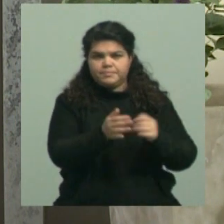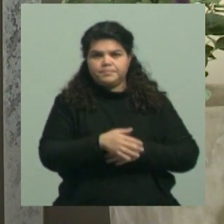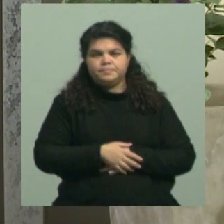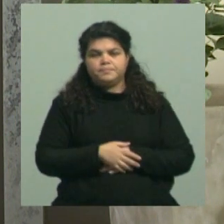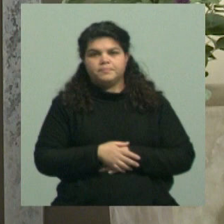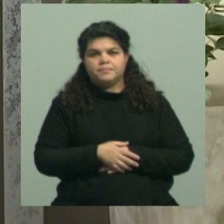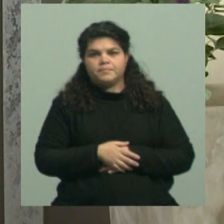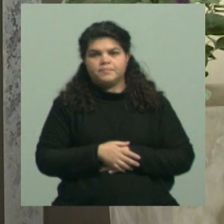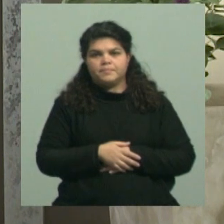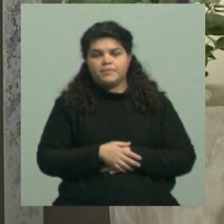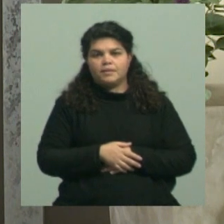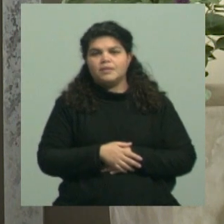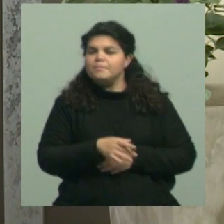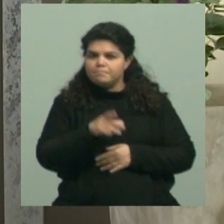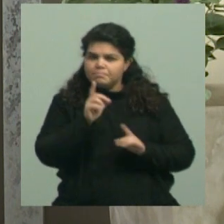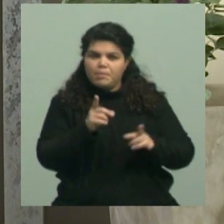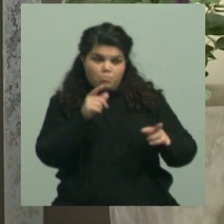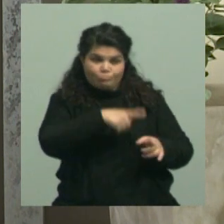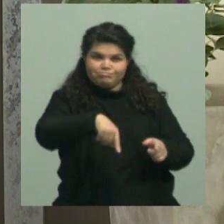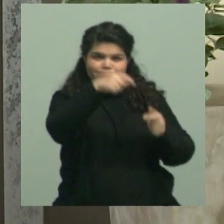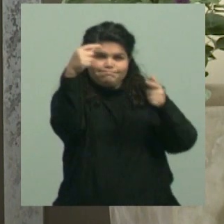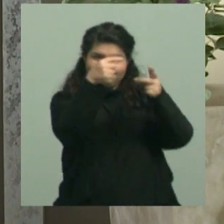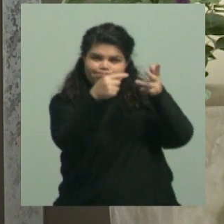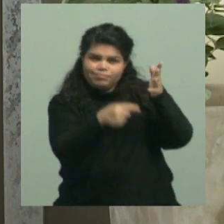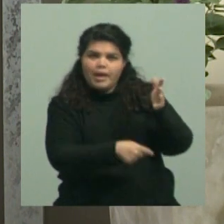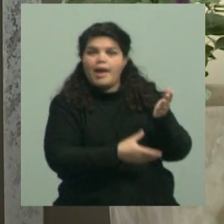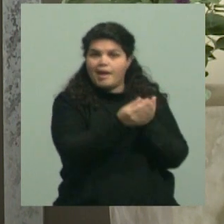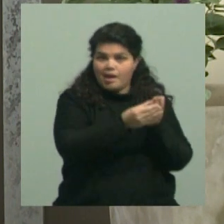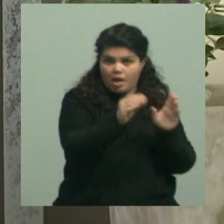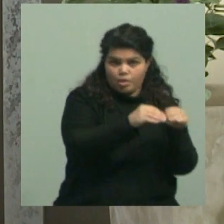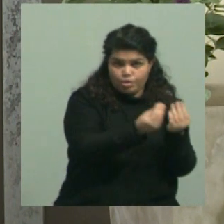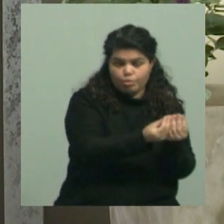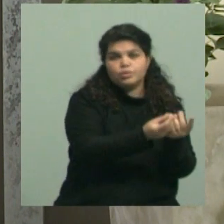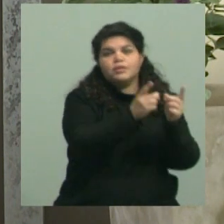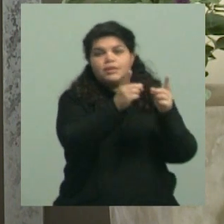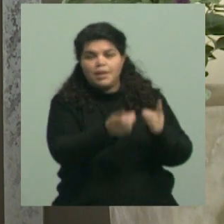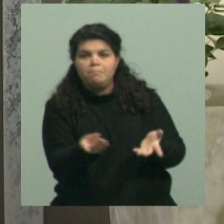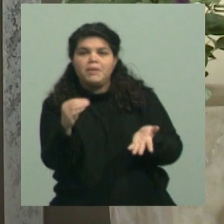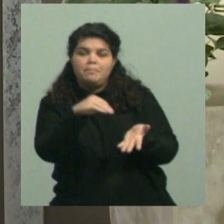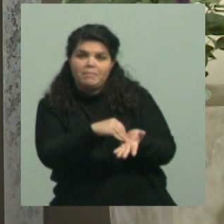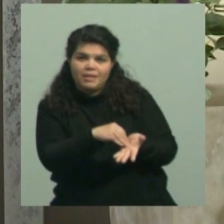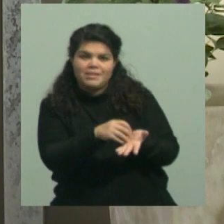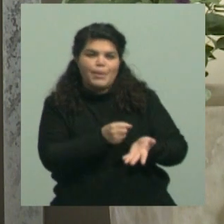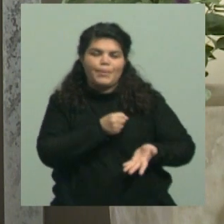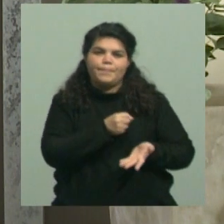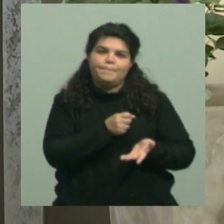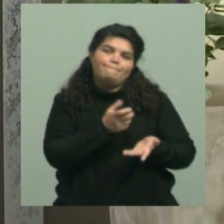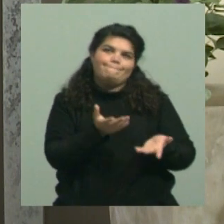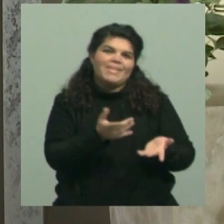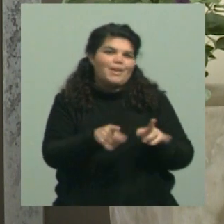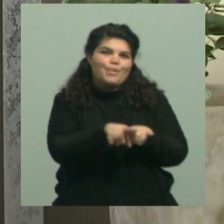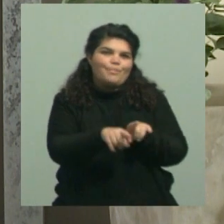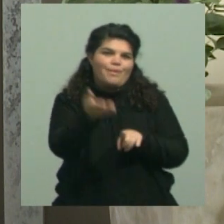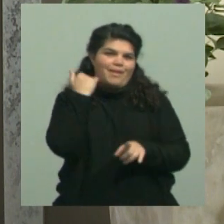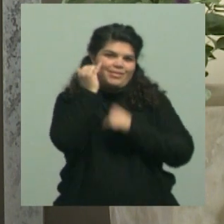Y no solo esas necesidades, sino algo que es muy importante para nosotros, como te comentaba antes, que es asegurar que nuestros